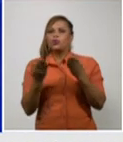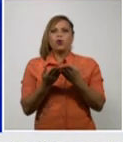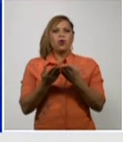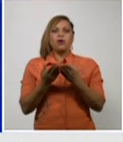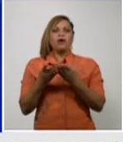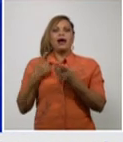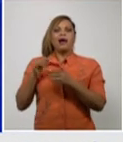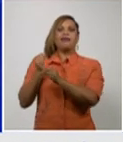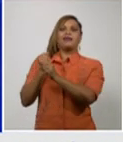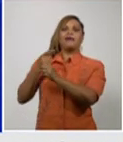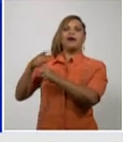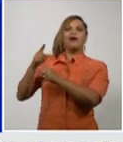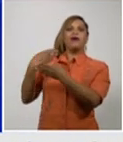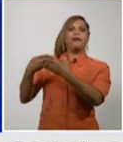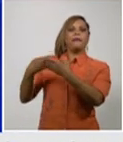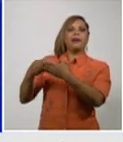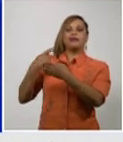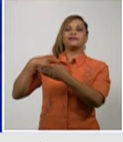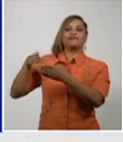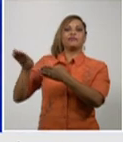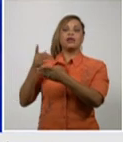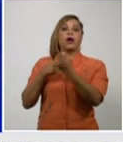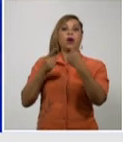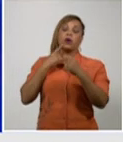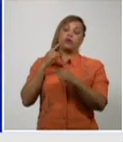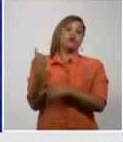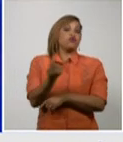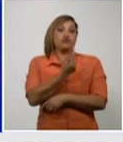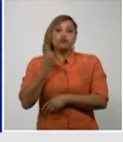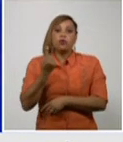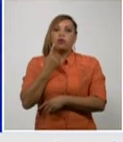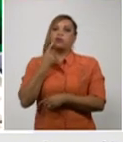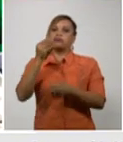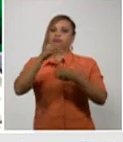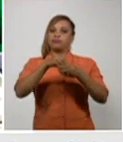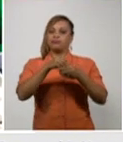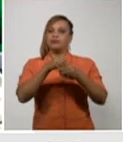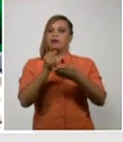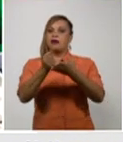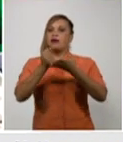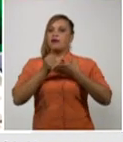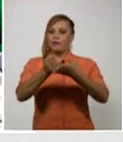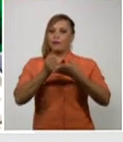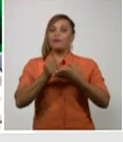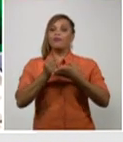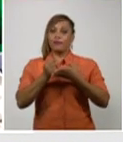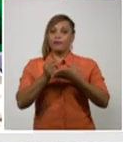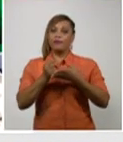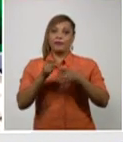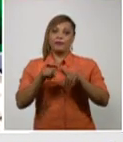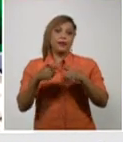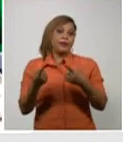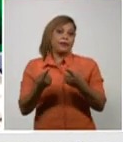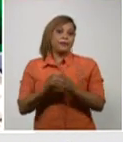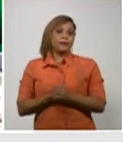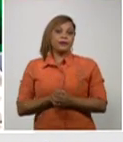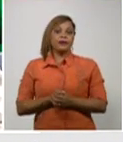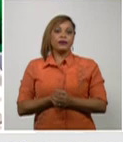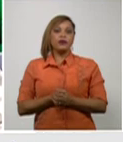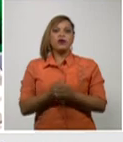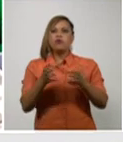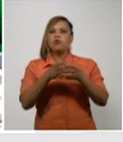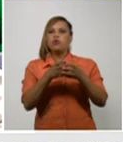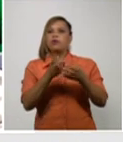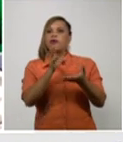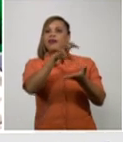los organismos aunque nos toque una parte a todos porque fíjate se han dado un grupo de eventos